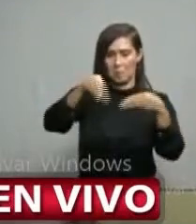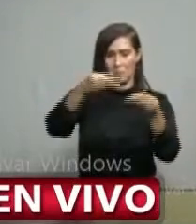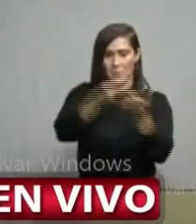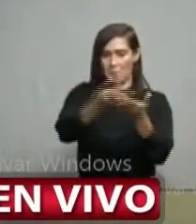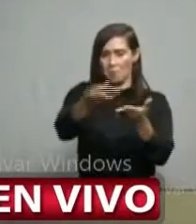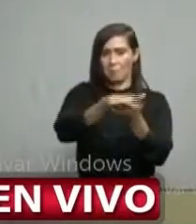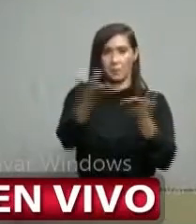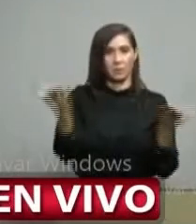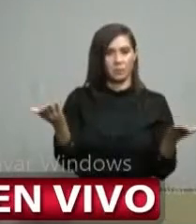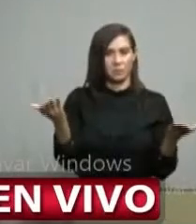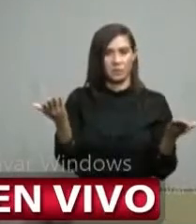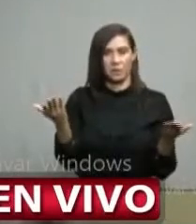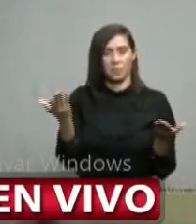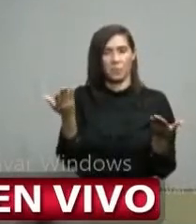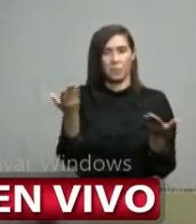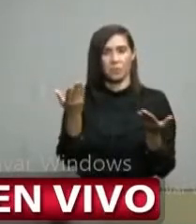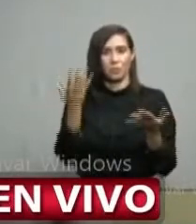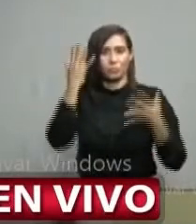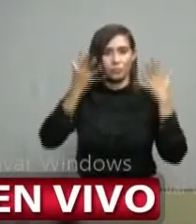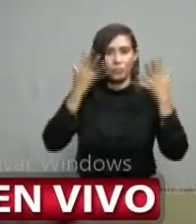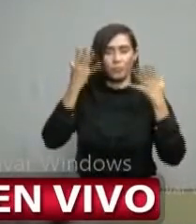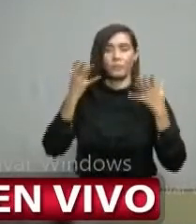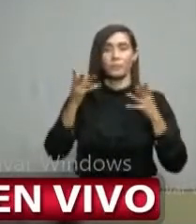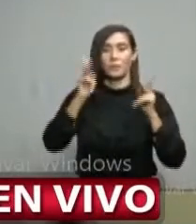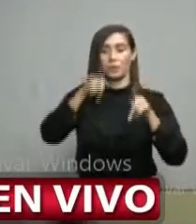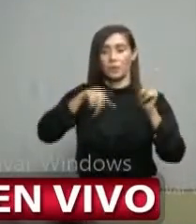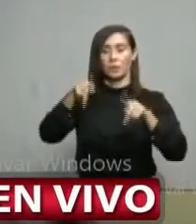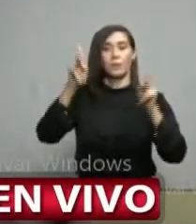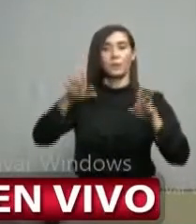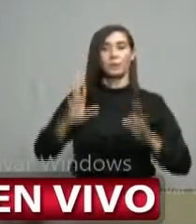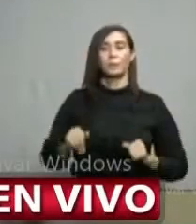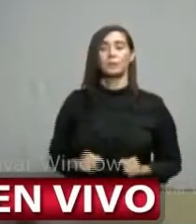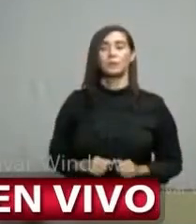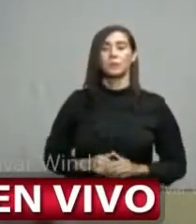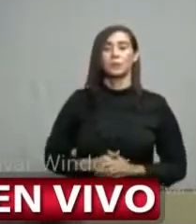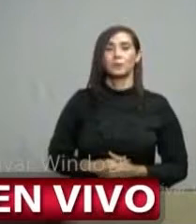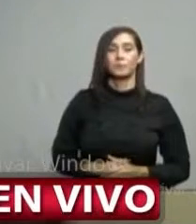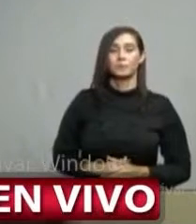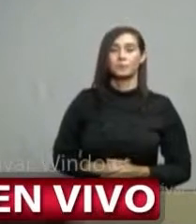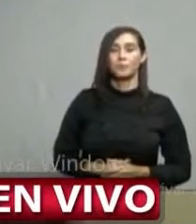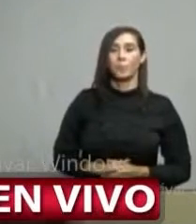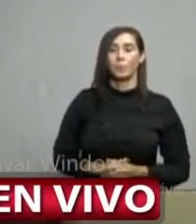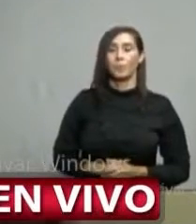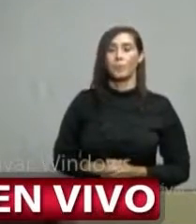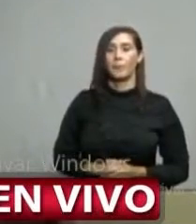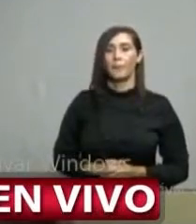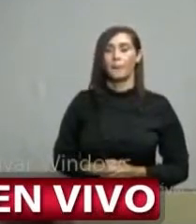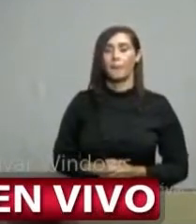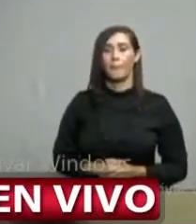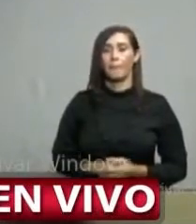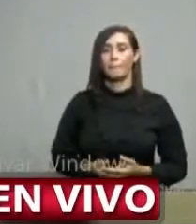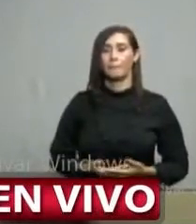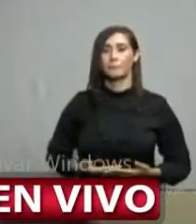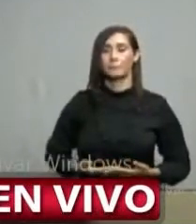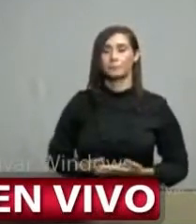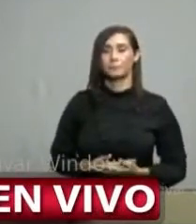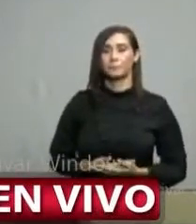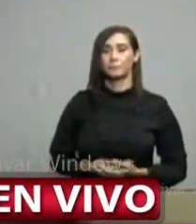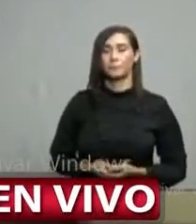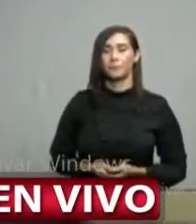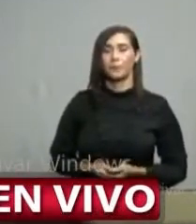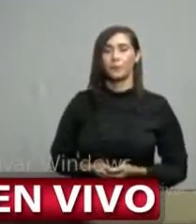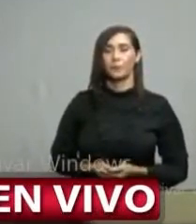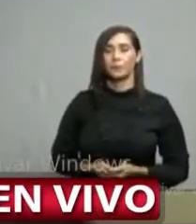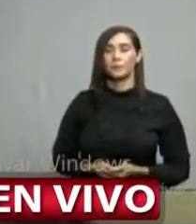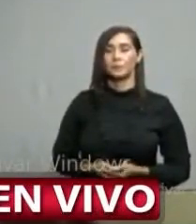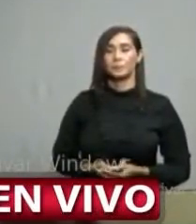Entonces, ahí puede haber confusión en la población con el mensaje que ustedes están enviando. Esa es mi